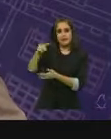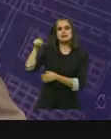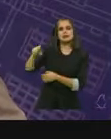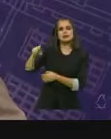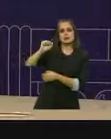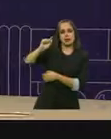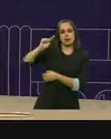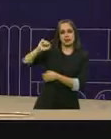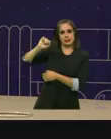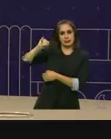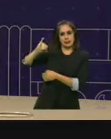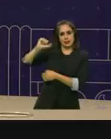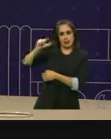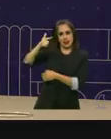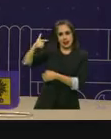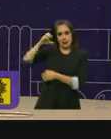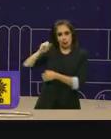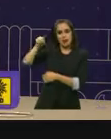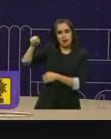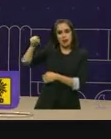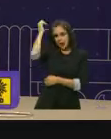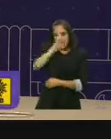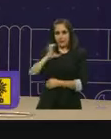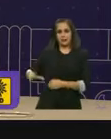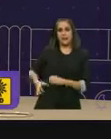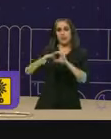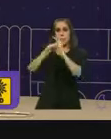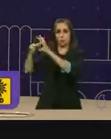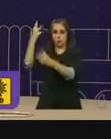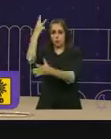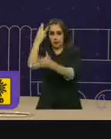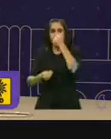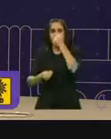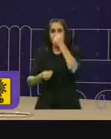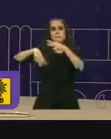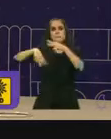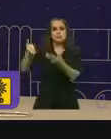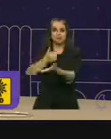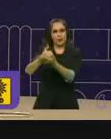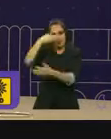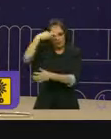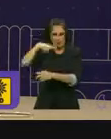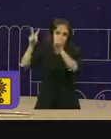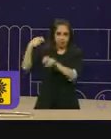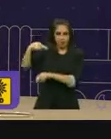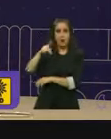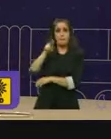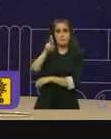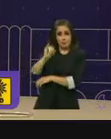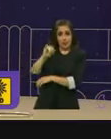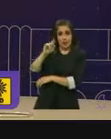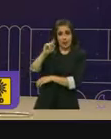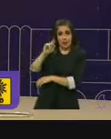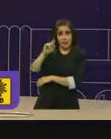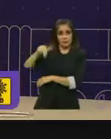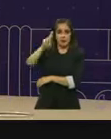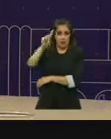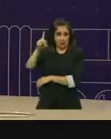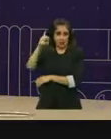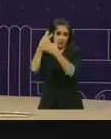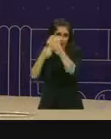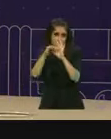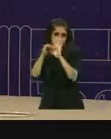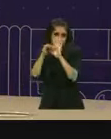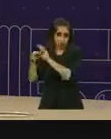Santiago Tahuada, candidato de la coalición PA por la Ciudad de México, integrada por PAN, PRI y PERVE. Candidato, buenas noches. Buenas